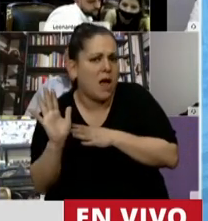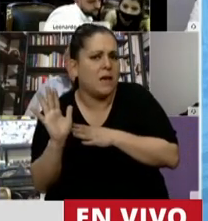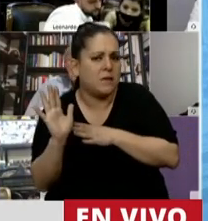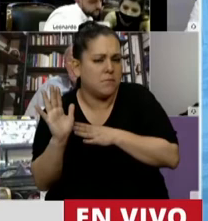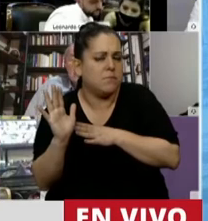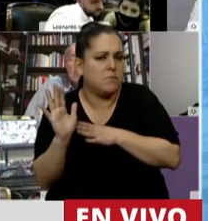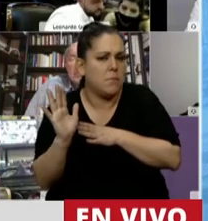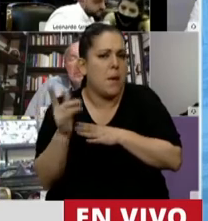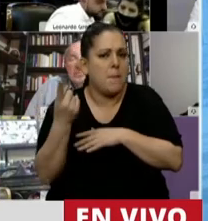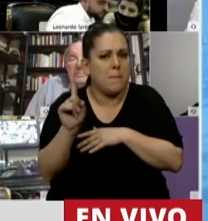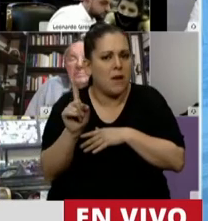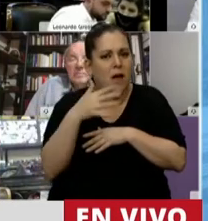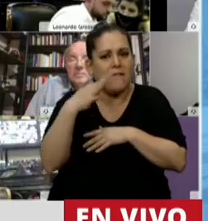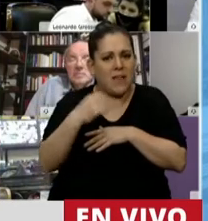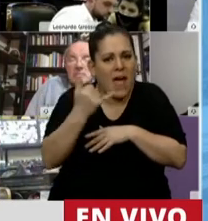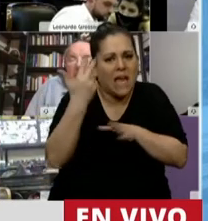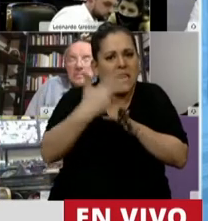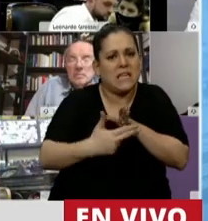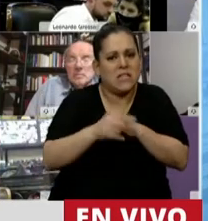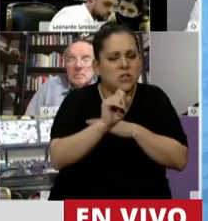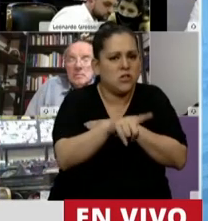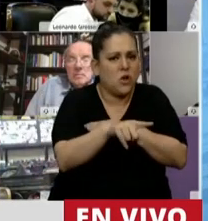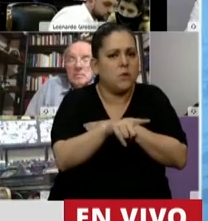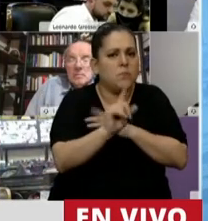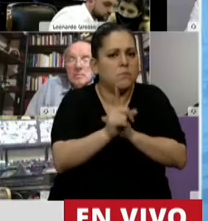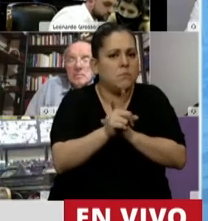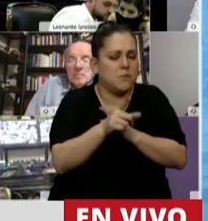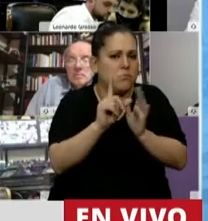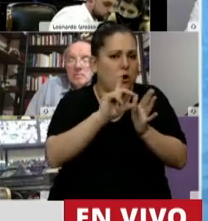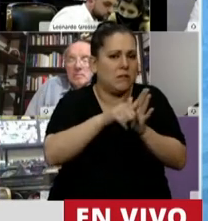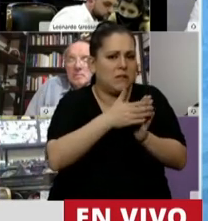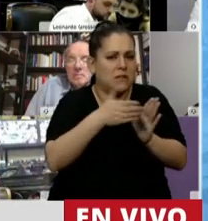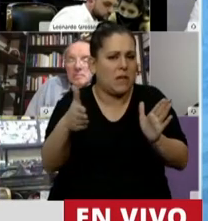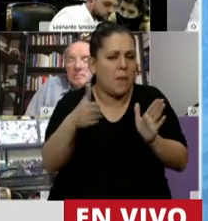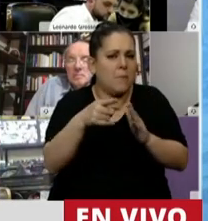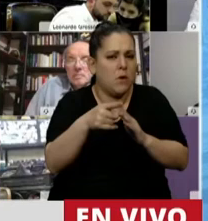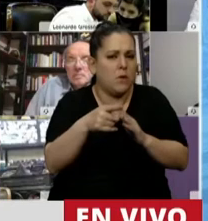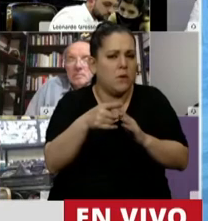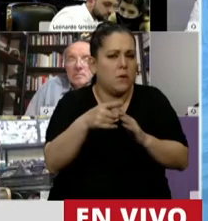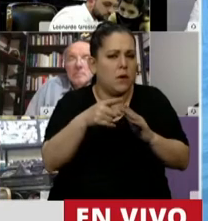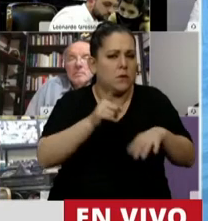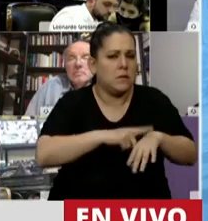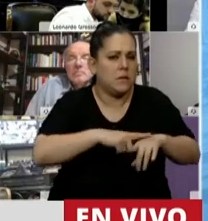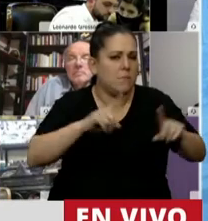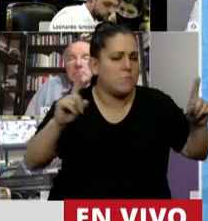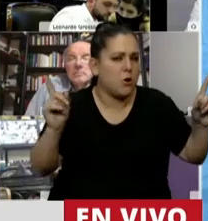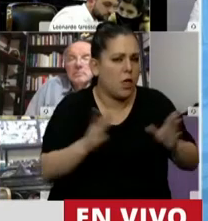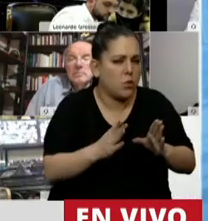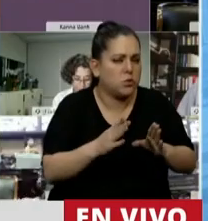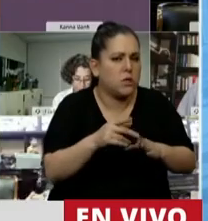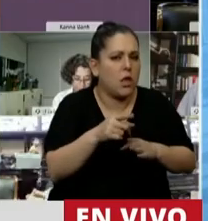intensas. Pero talas restricciones, como bien lo señala, de tiempo inveterado, que hace ya más de un siglo la jurisprudencia